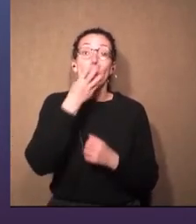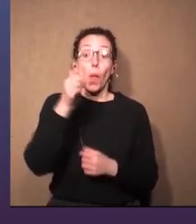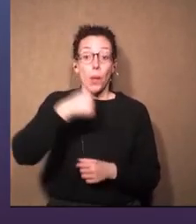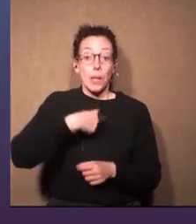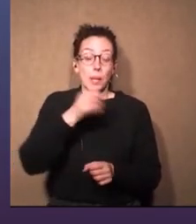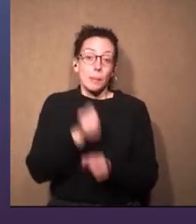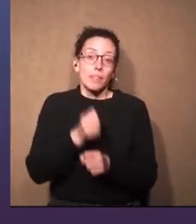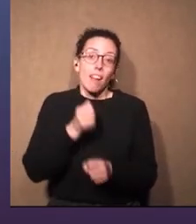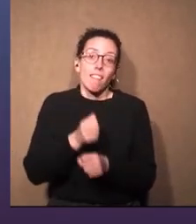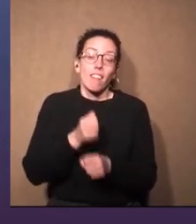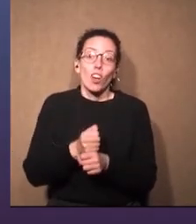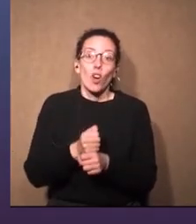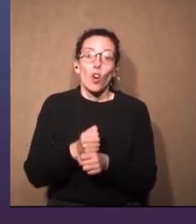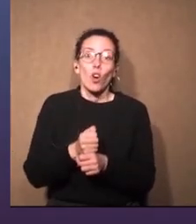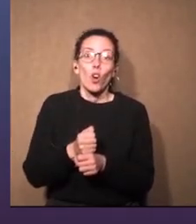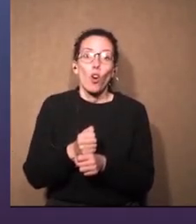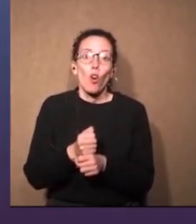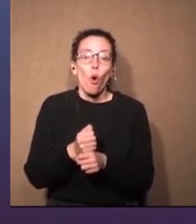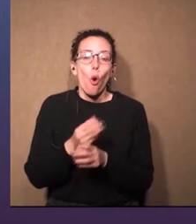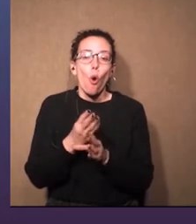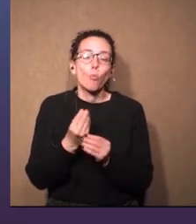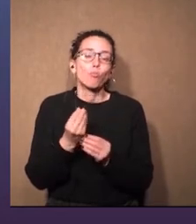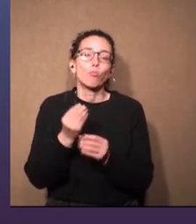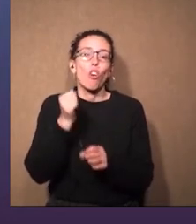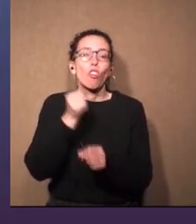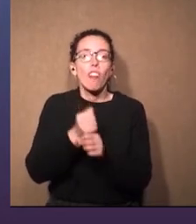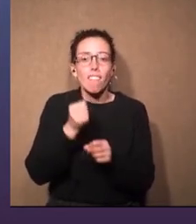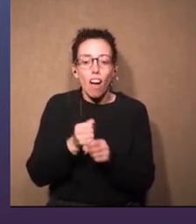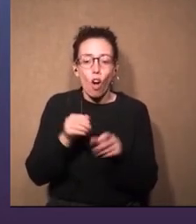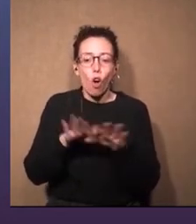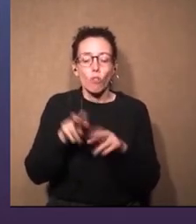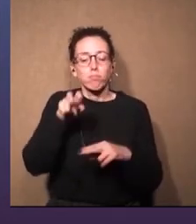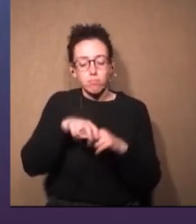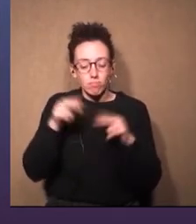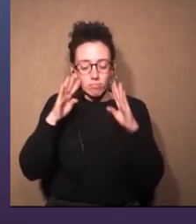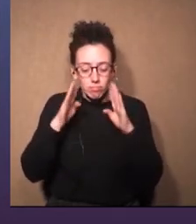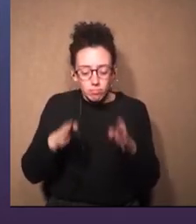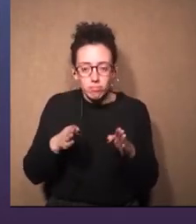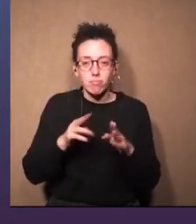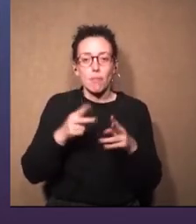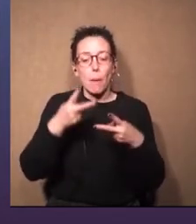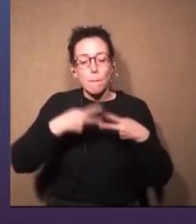Bueno, mi trabajo tiene mucho de trabajo de mesa y de planificación.